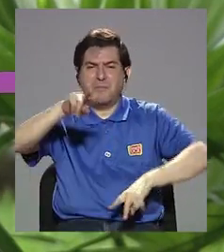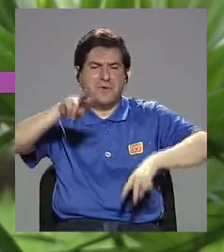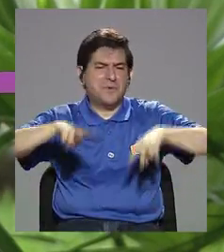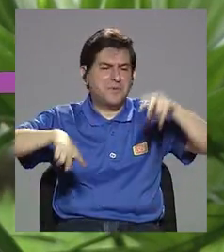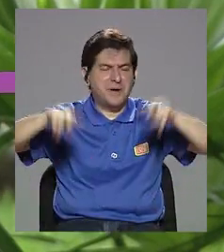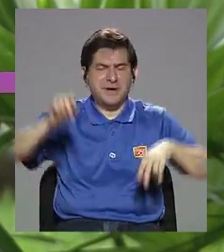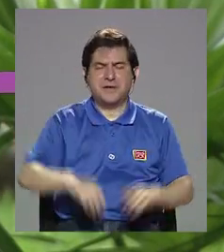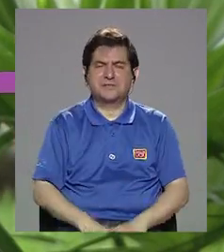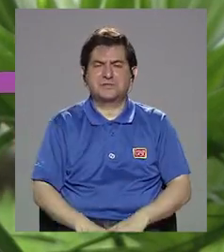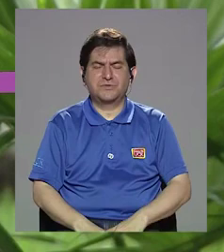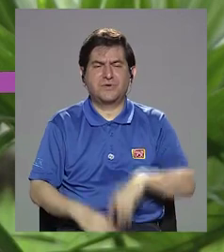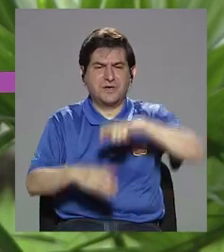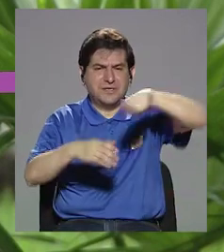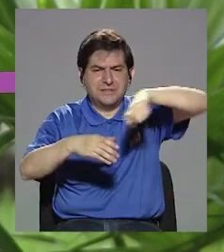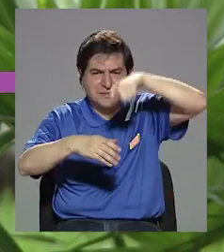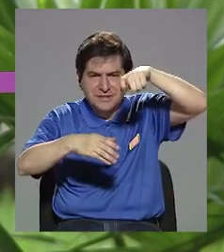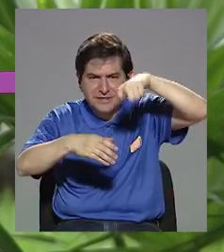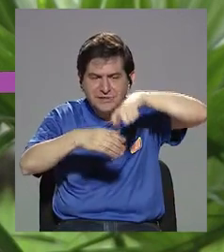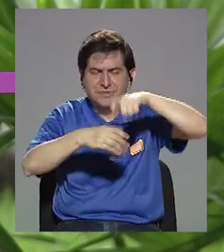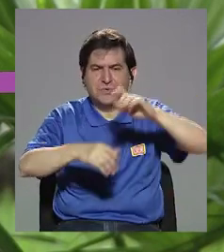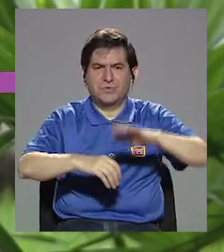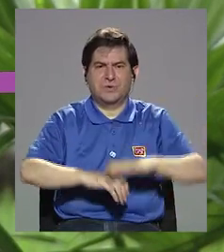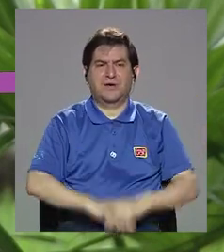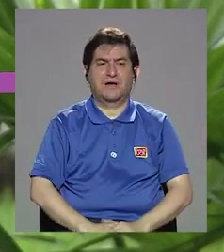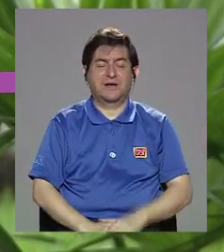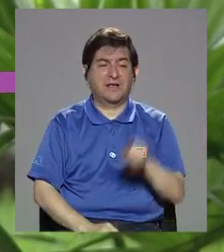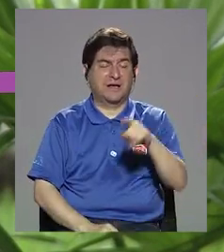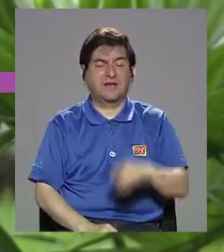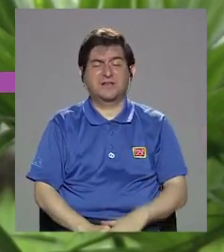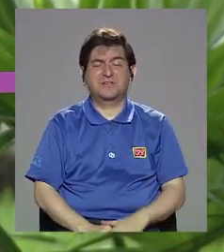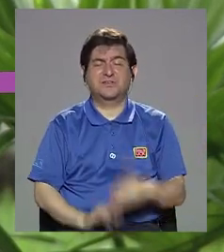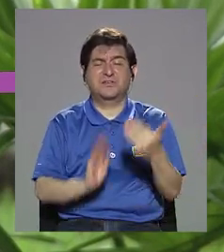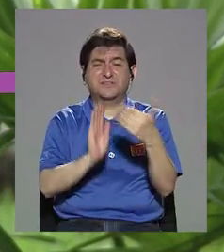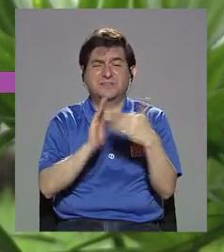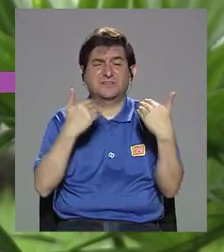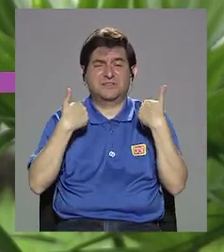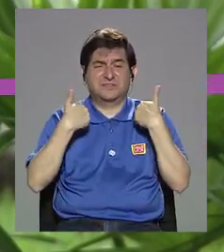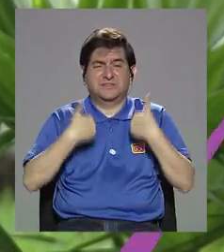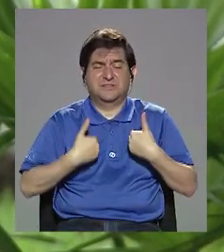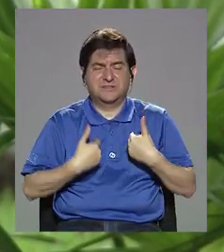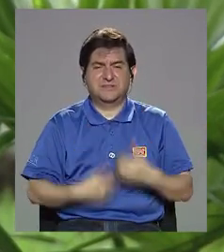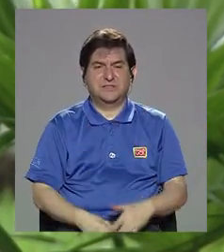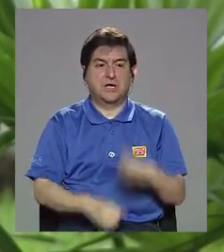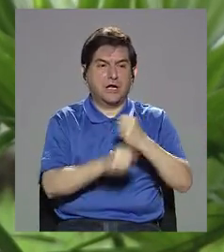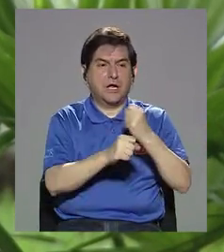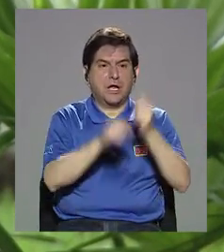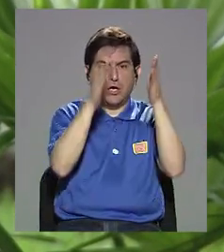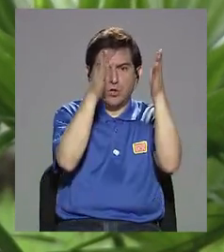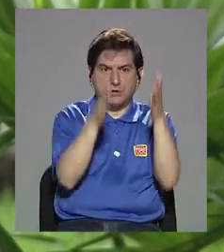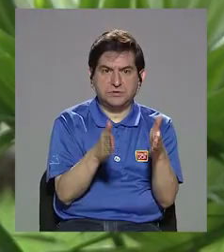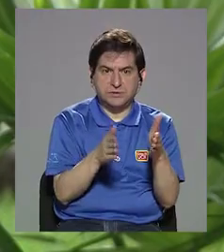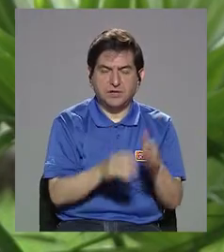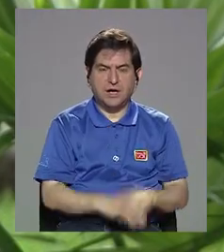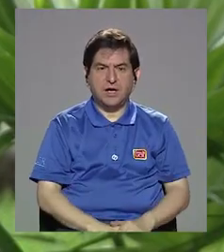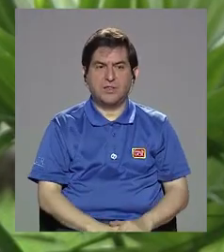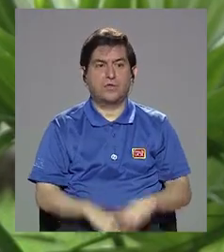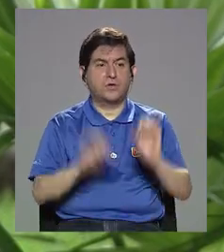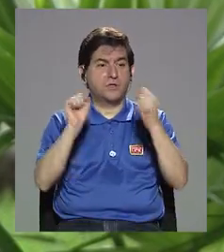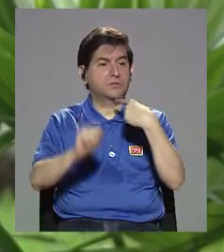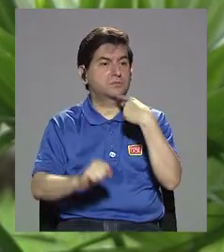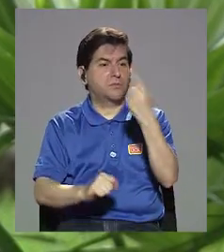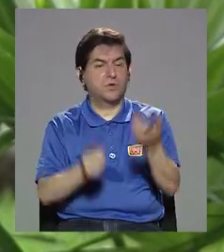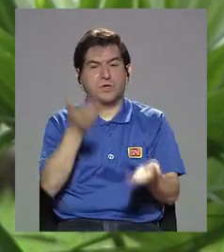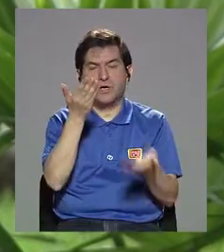azúcar, etc., cansan. Entonces, nuestra fuerza laboral es, se puede